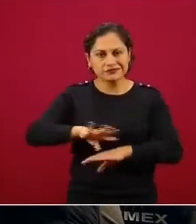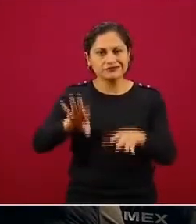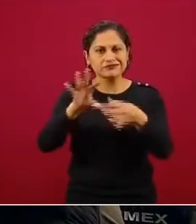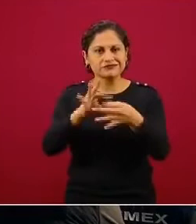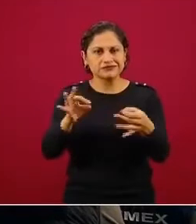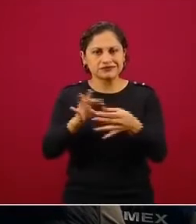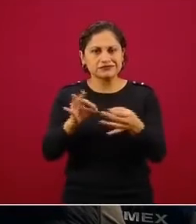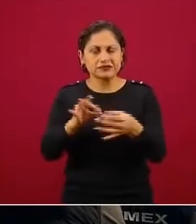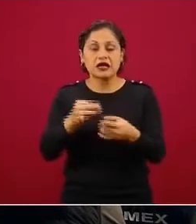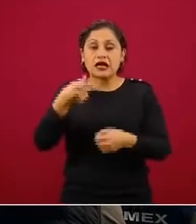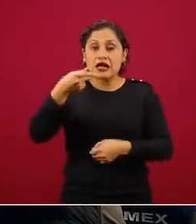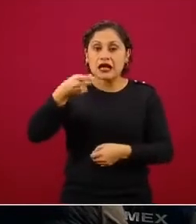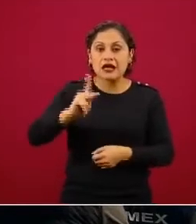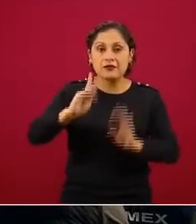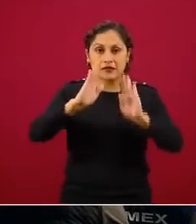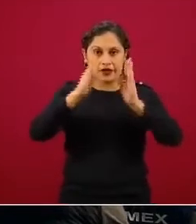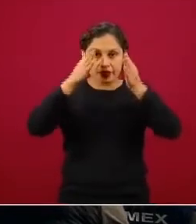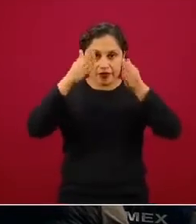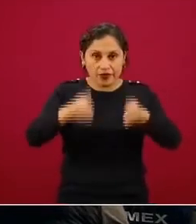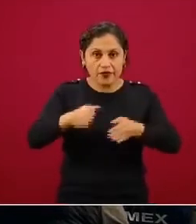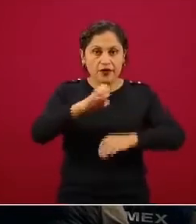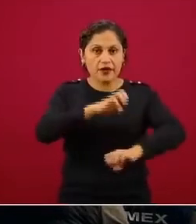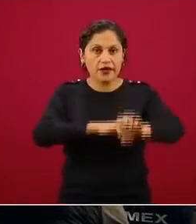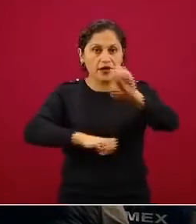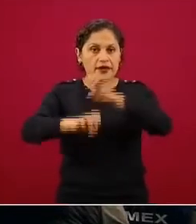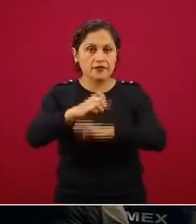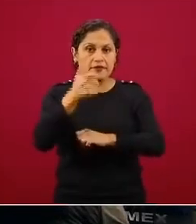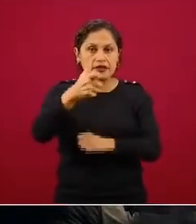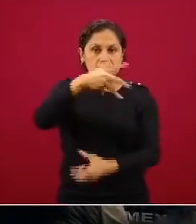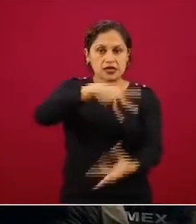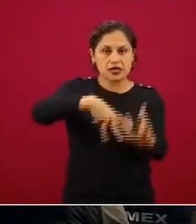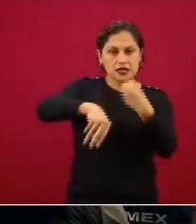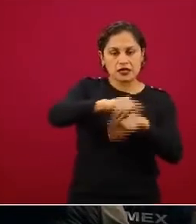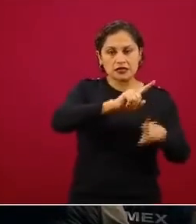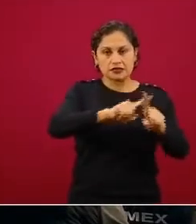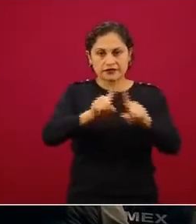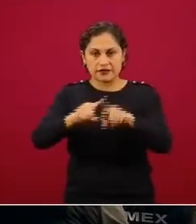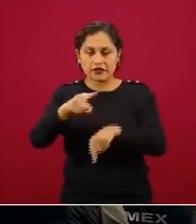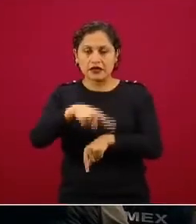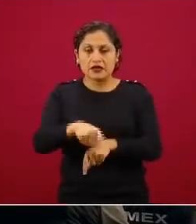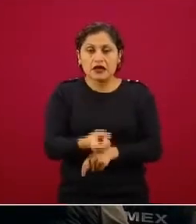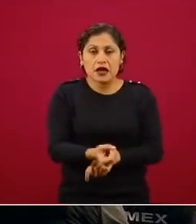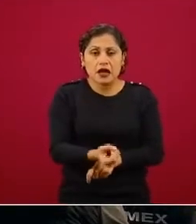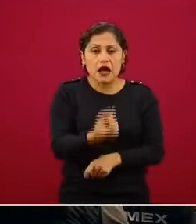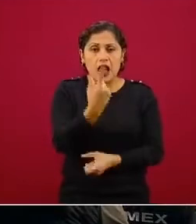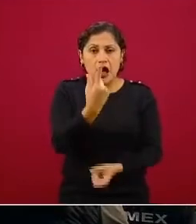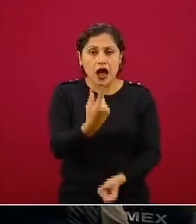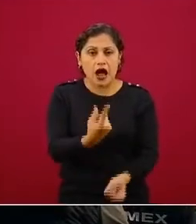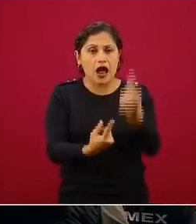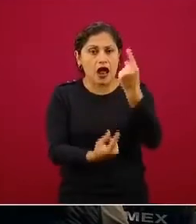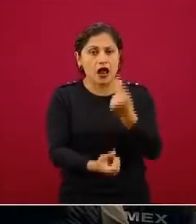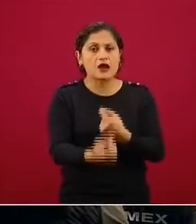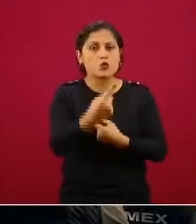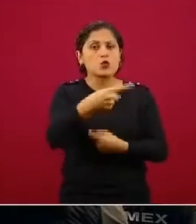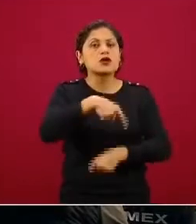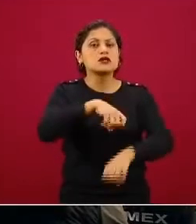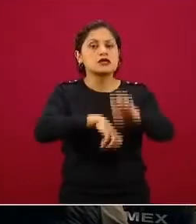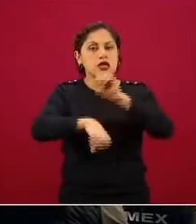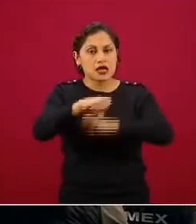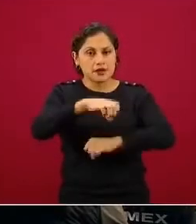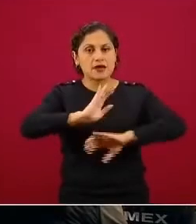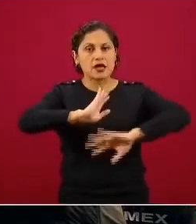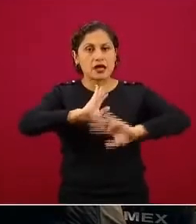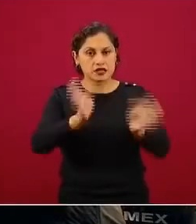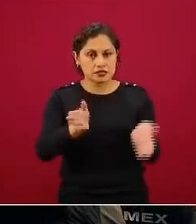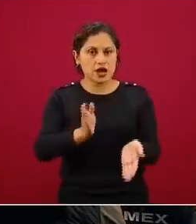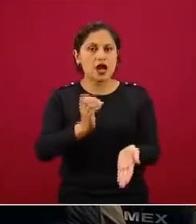actividades económicas, para la planta productiva de nuestro país, solamente son algunas empresas las que tienen ya una